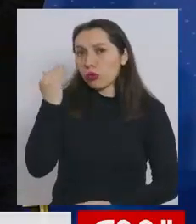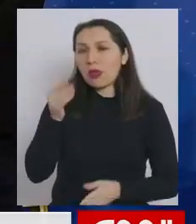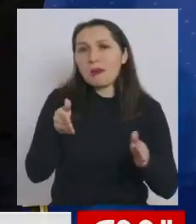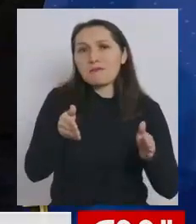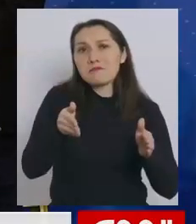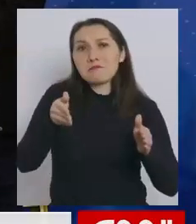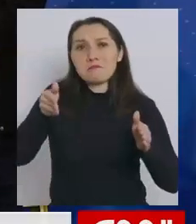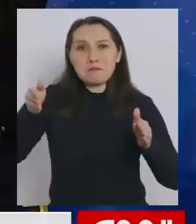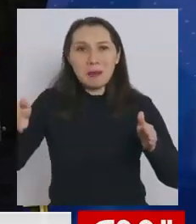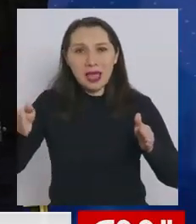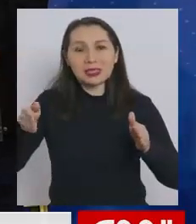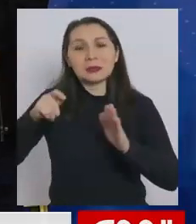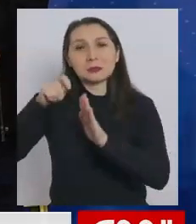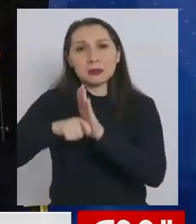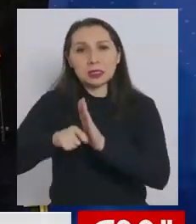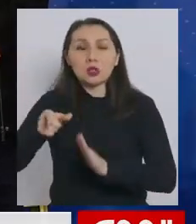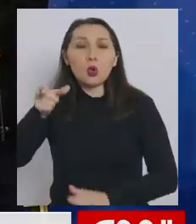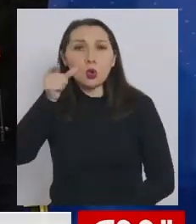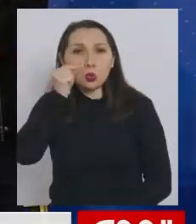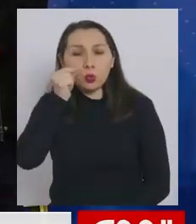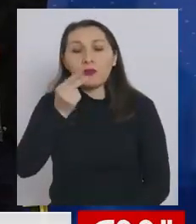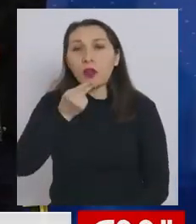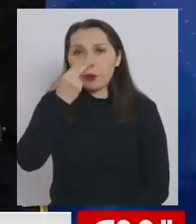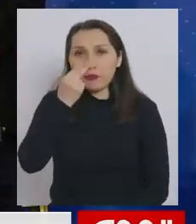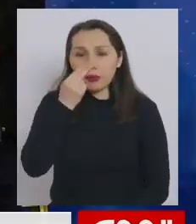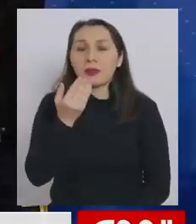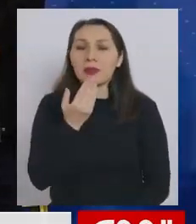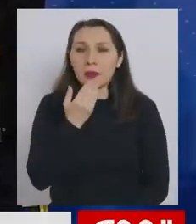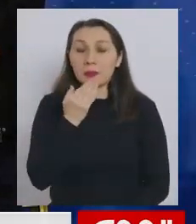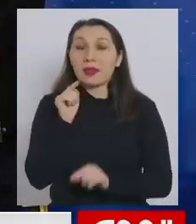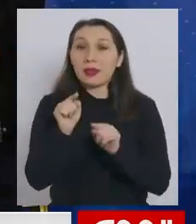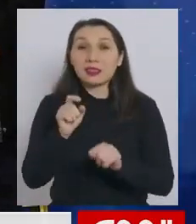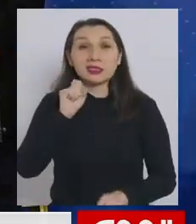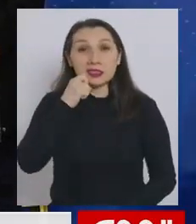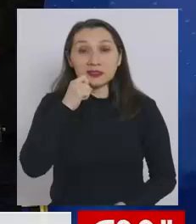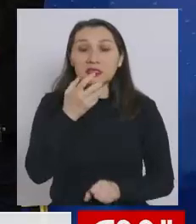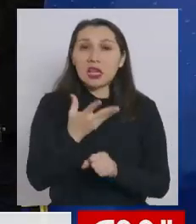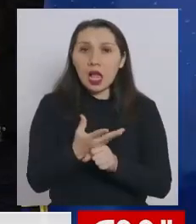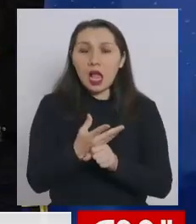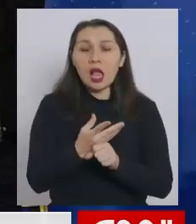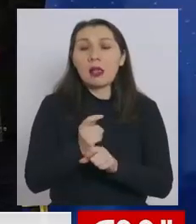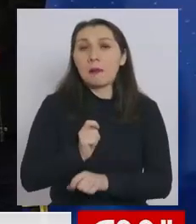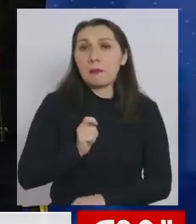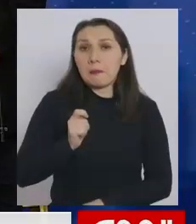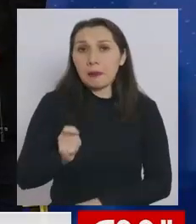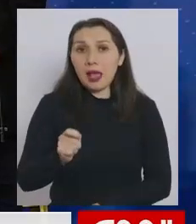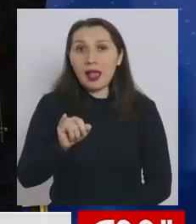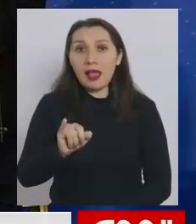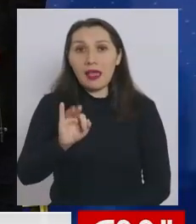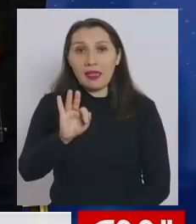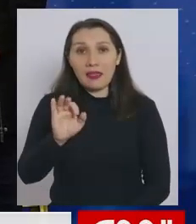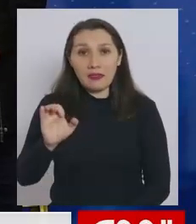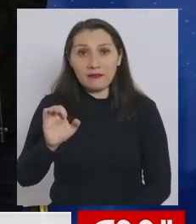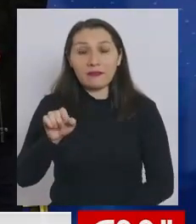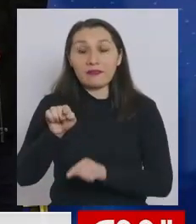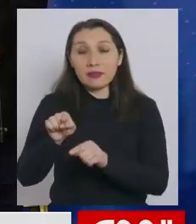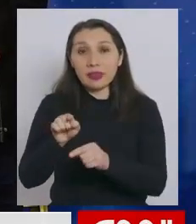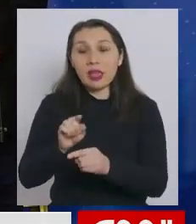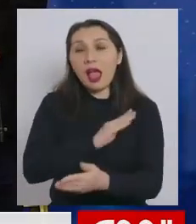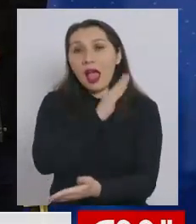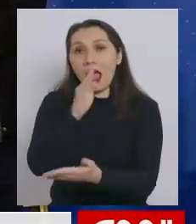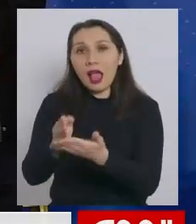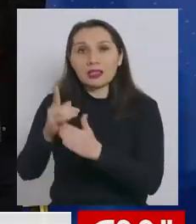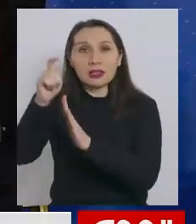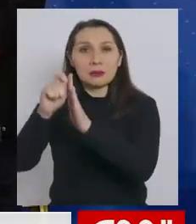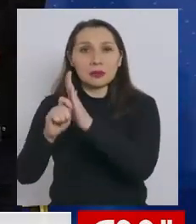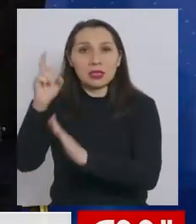a extender para los meses de octubre y noviembre, lo cual significa que van a haber pagos del ingreso familiar de emergencia hasta